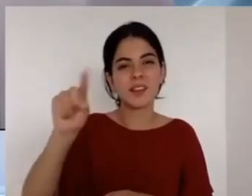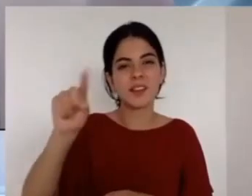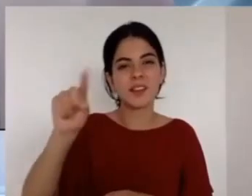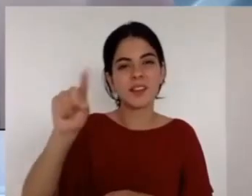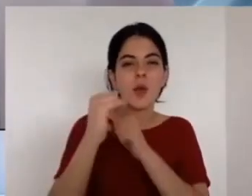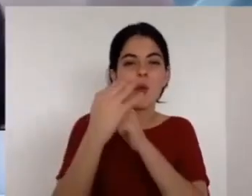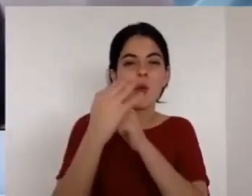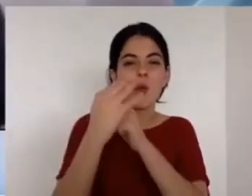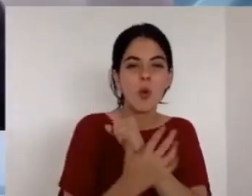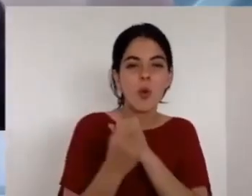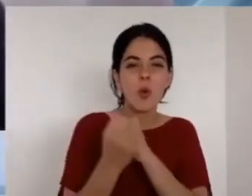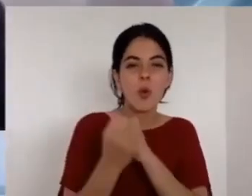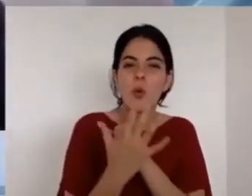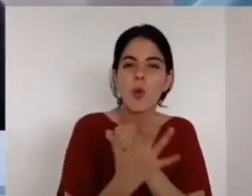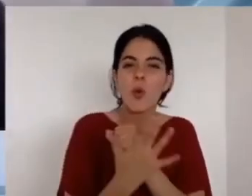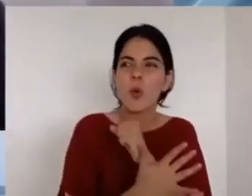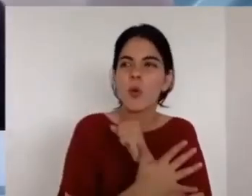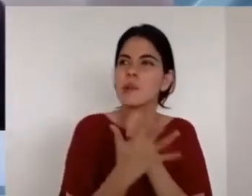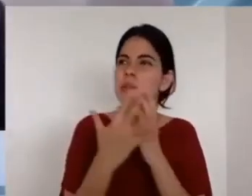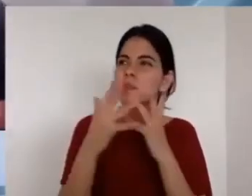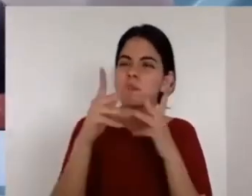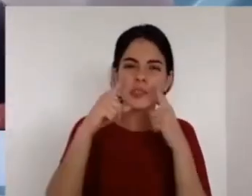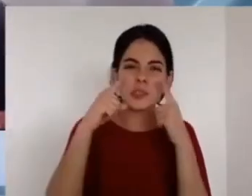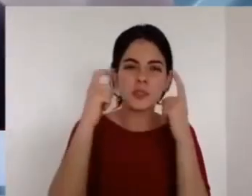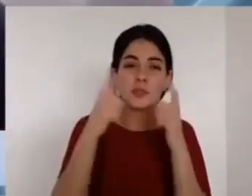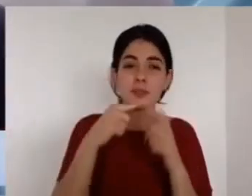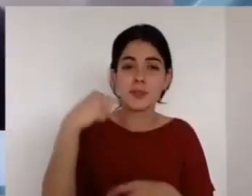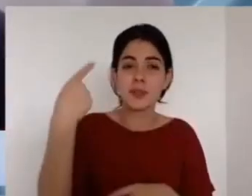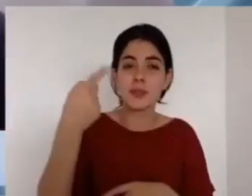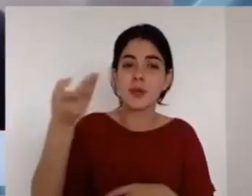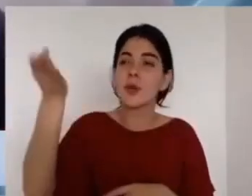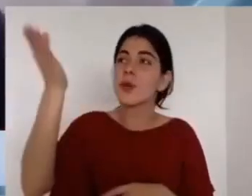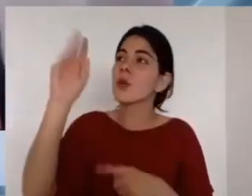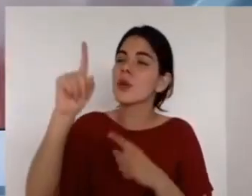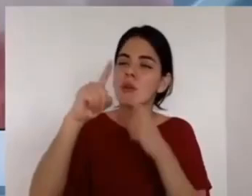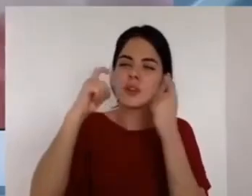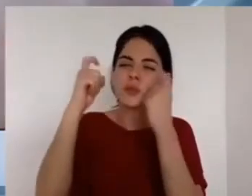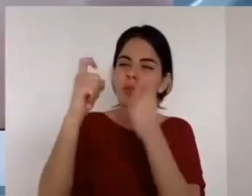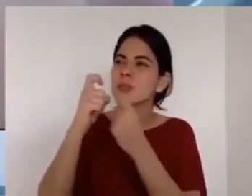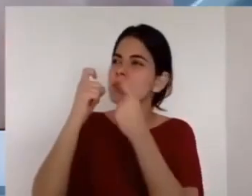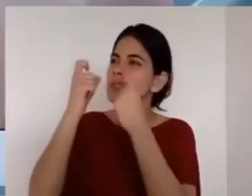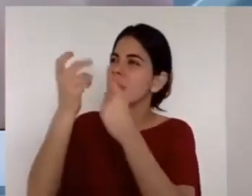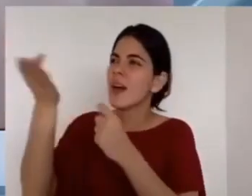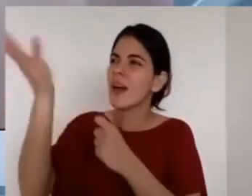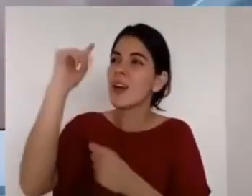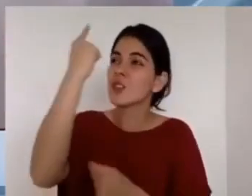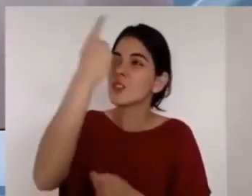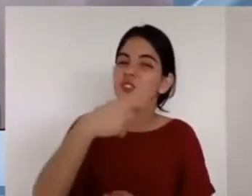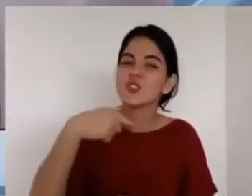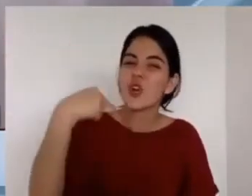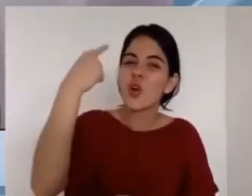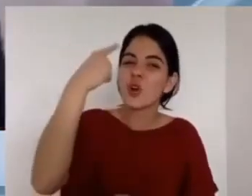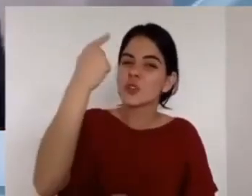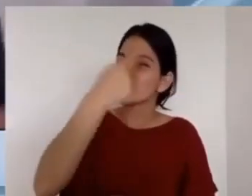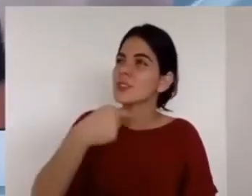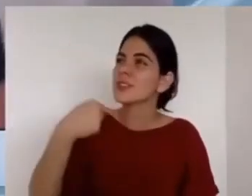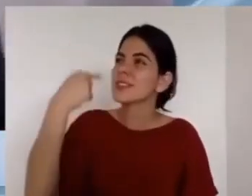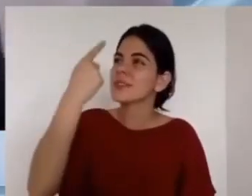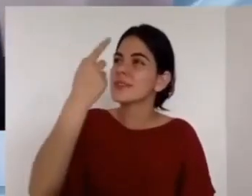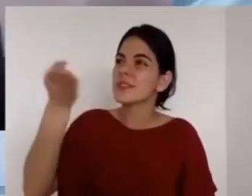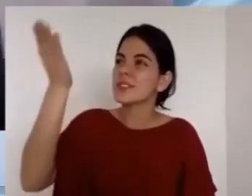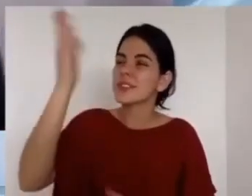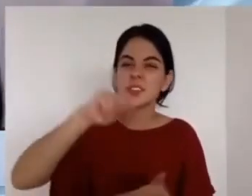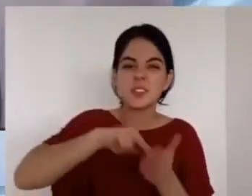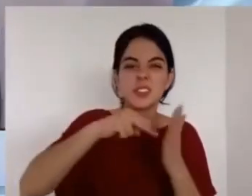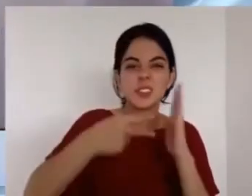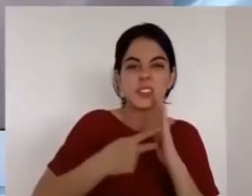preguntando papi y mami que me trajeron lo último que le miran es el